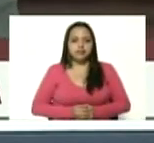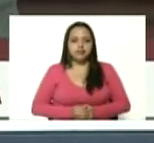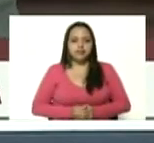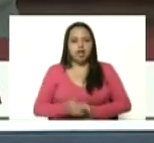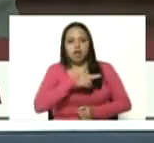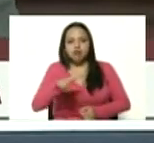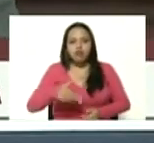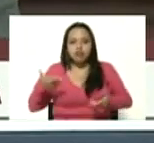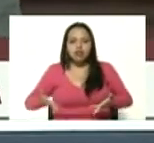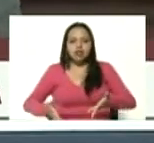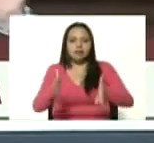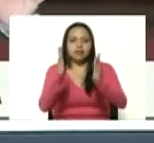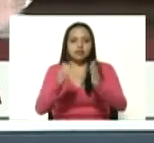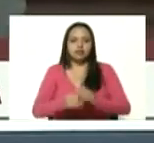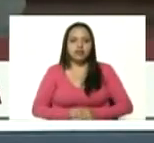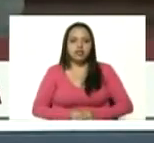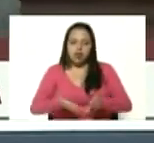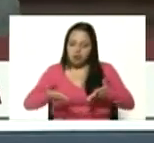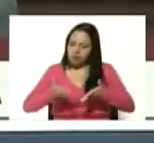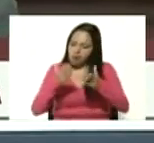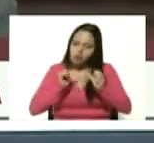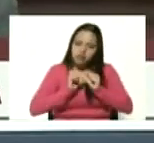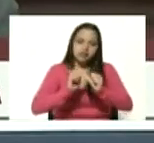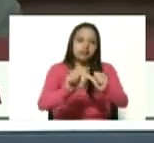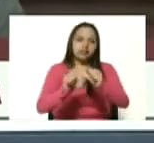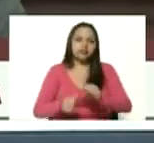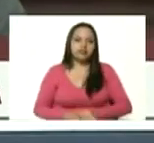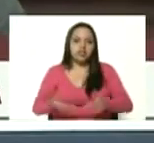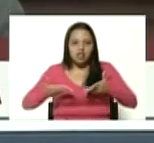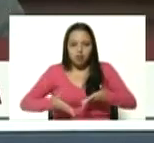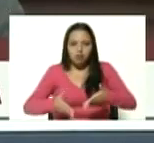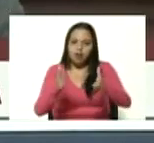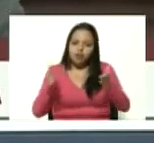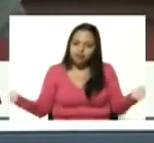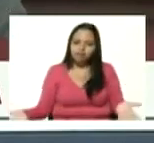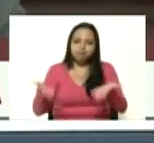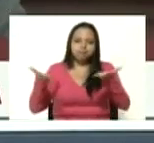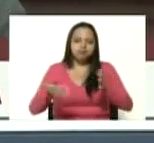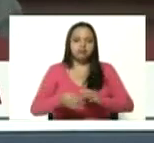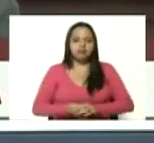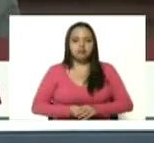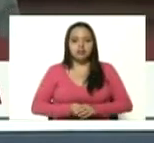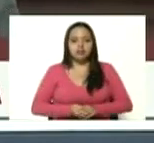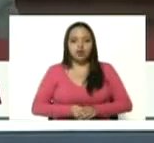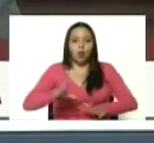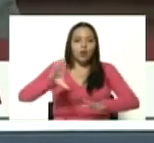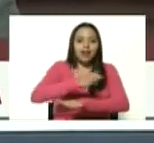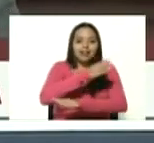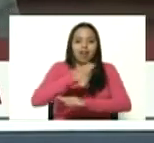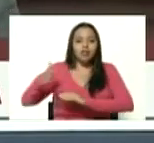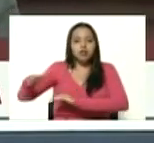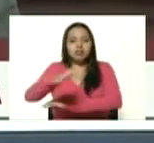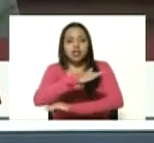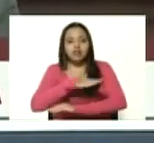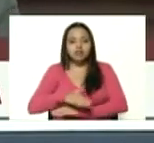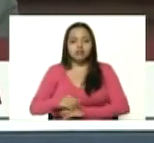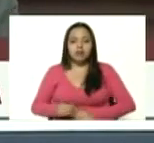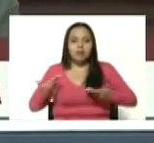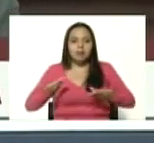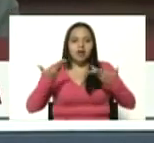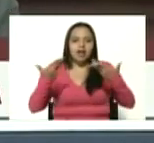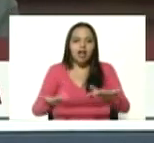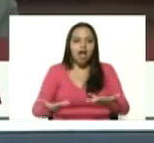nuestro camino y lo vamos a transitar y lo vamos a transitar con el canto del llano vamos a regalarle